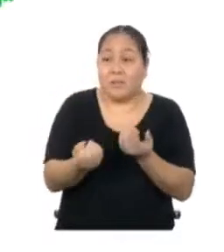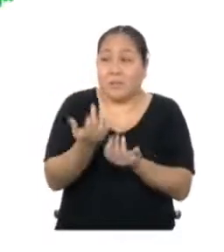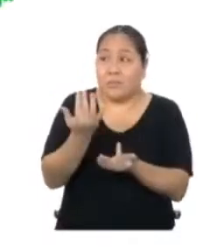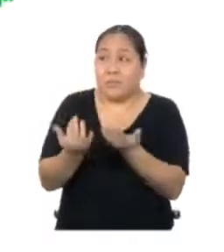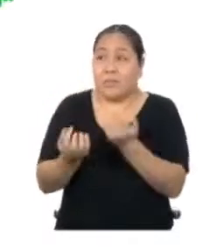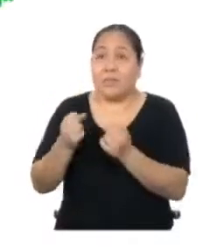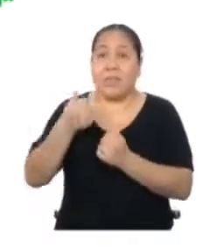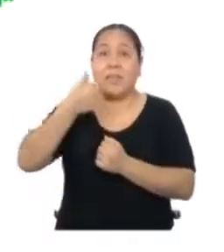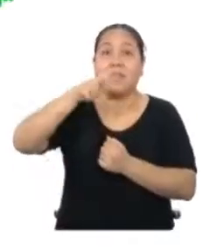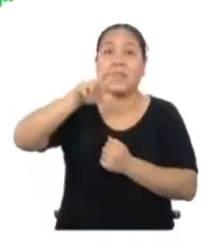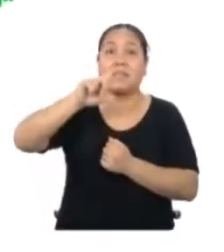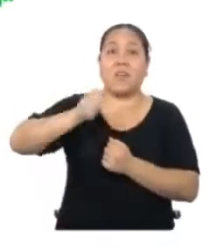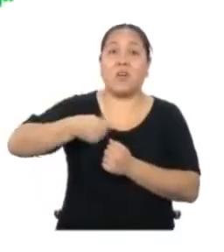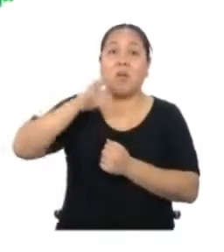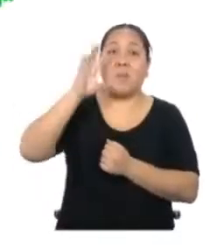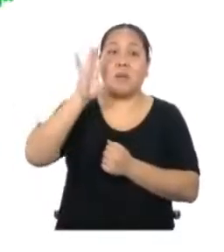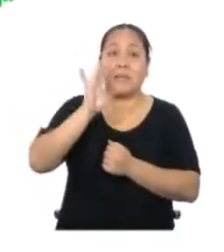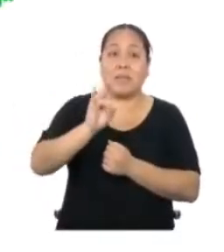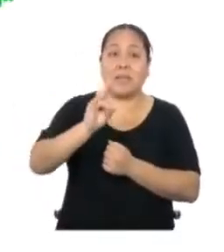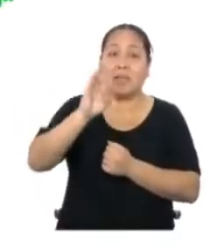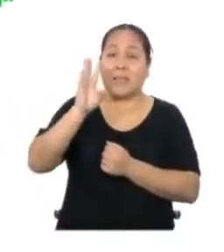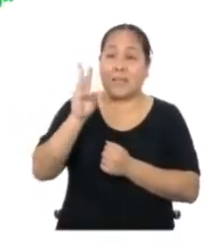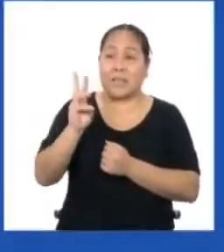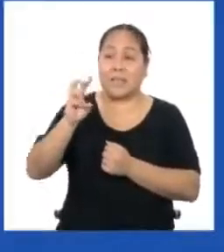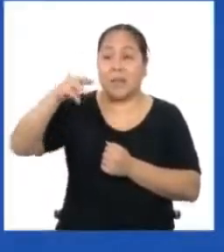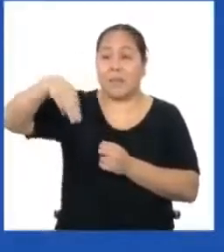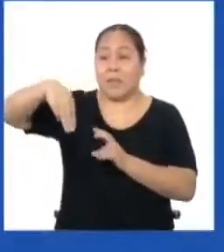,76 metros cuadrados